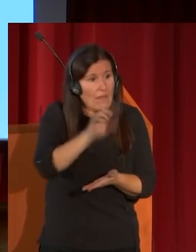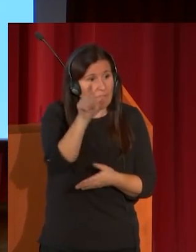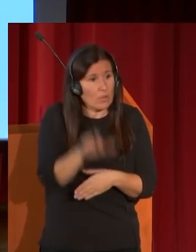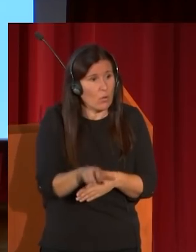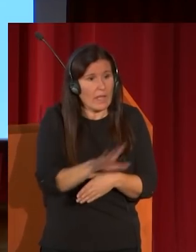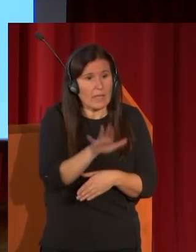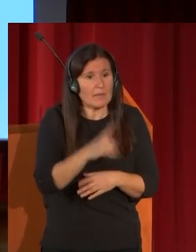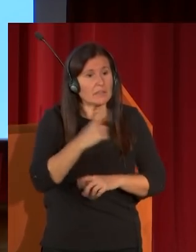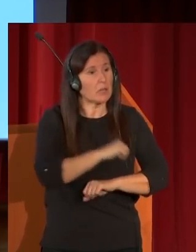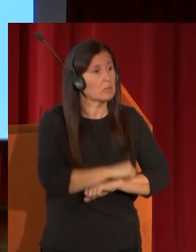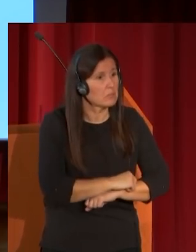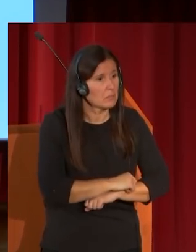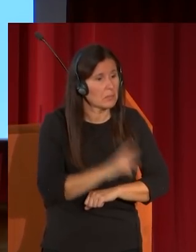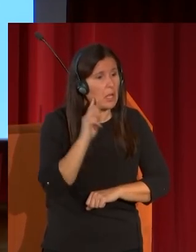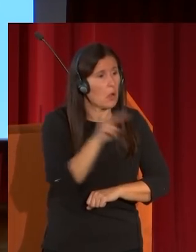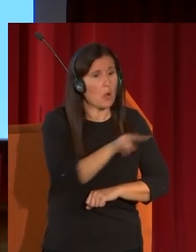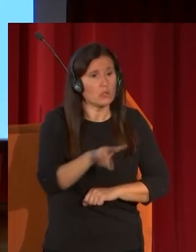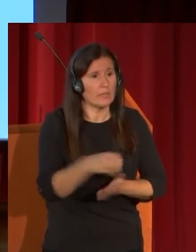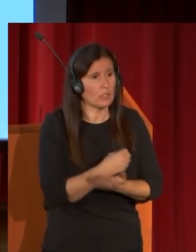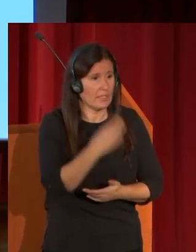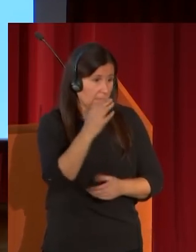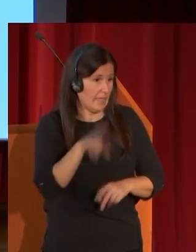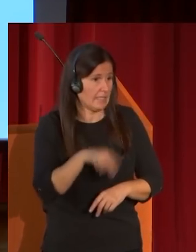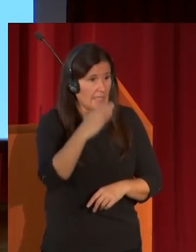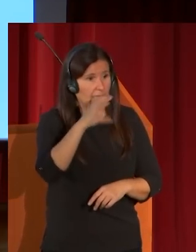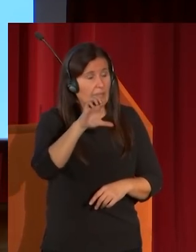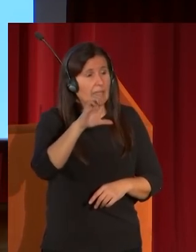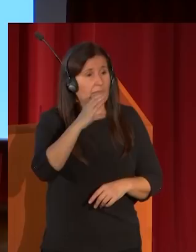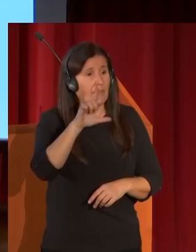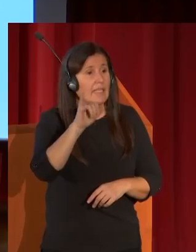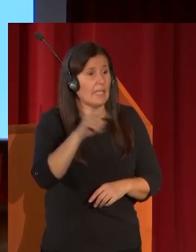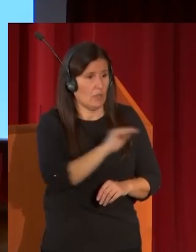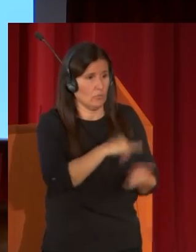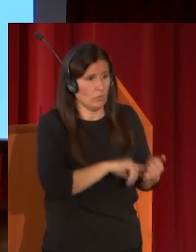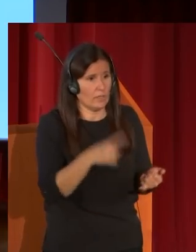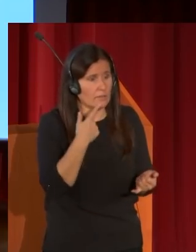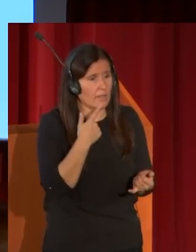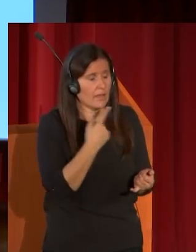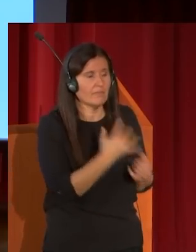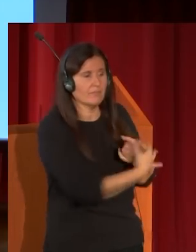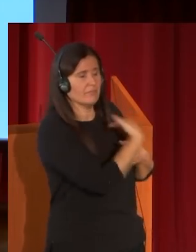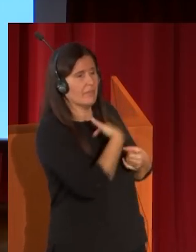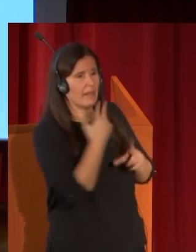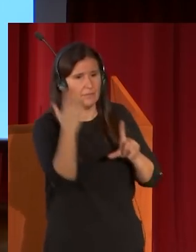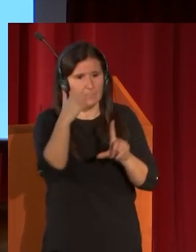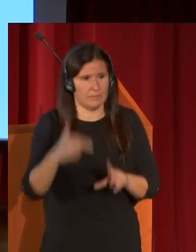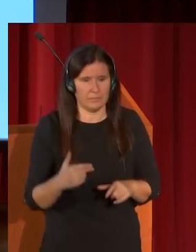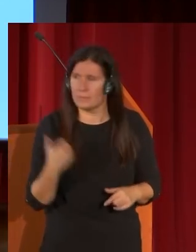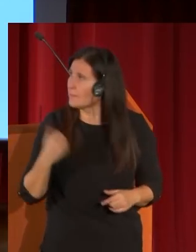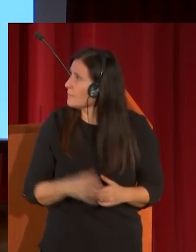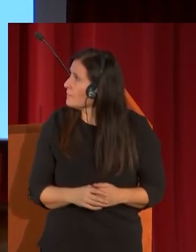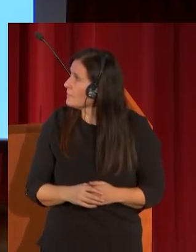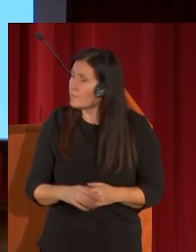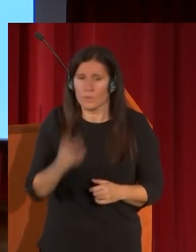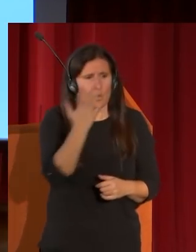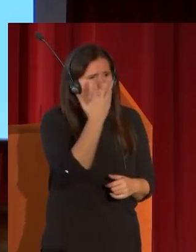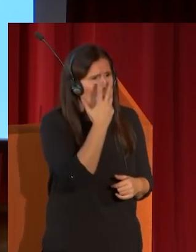palco observándolo todo que es Cecilia de Madrazo la figura que inspira esta esta es la de Cecilia de Madrazo con un